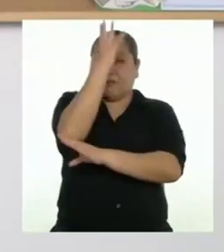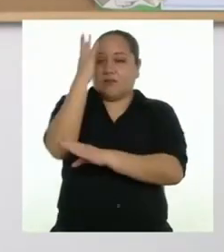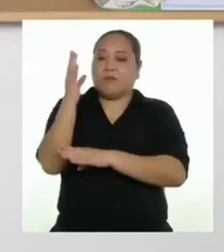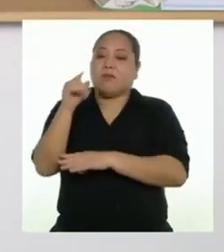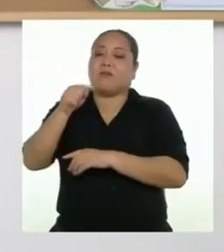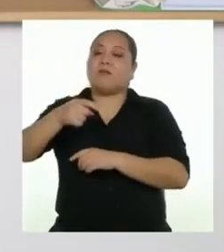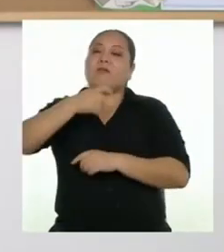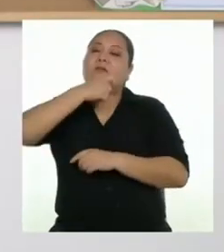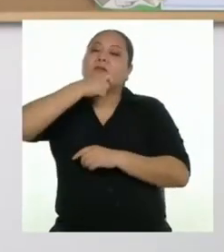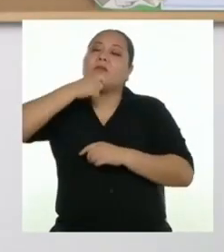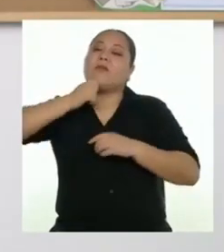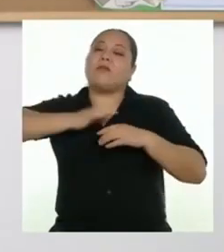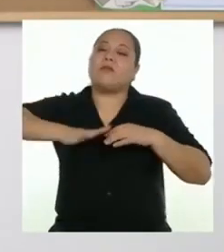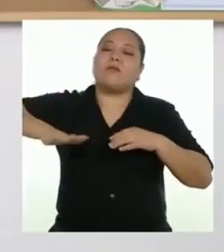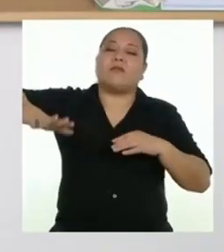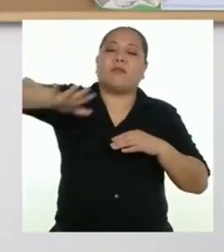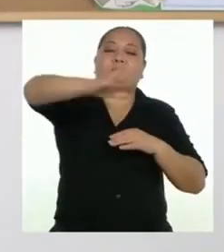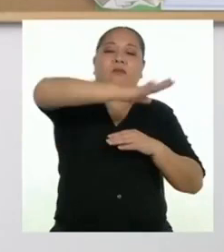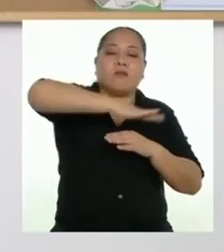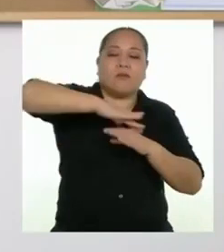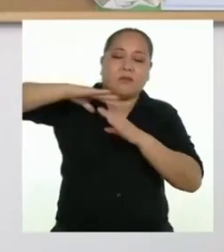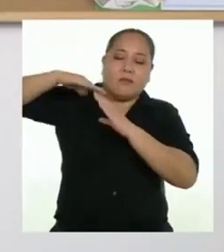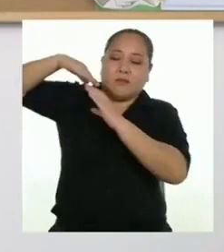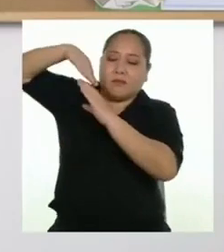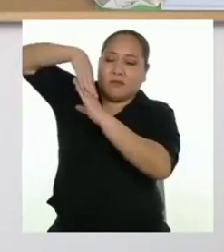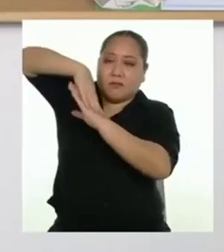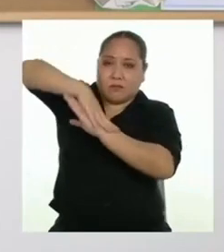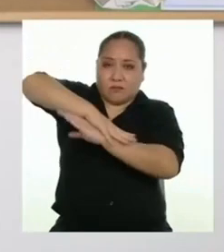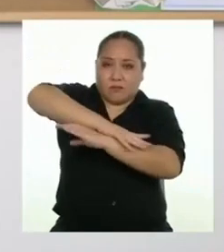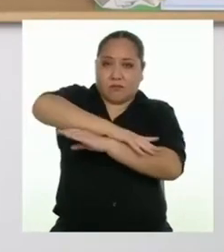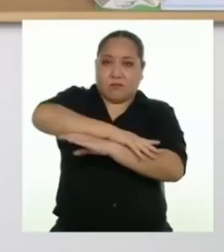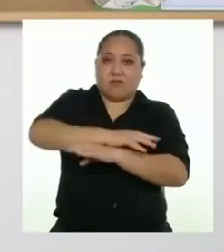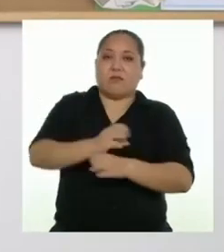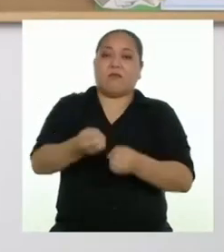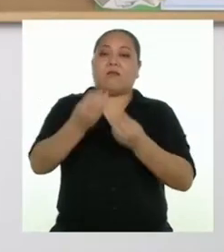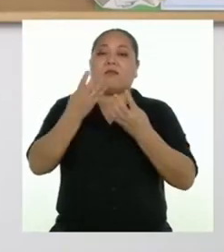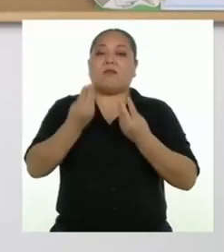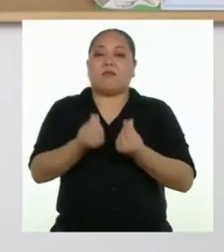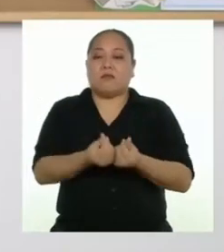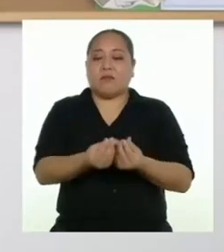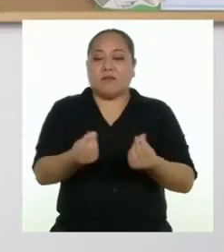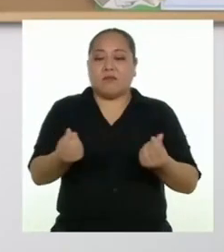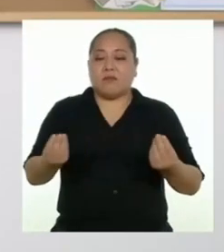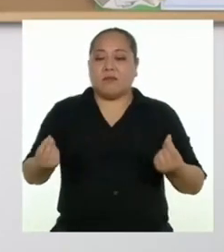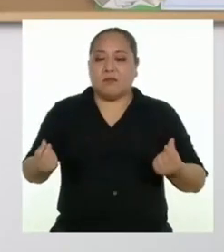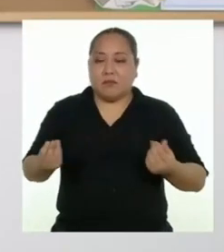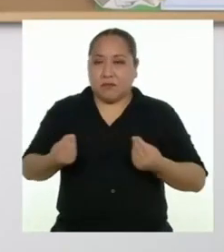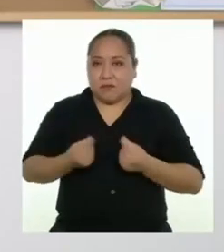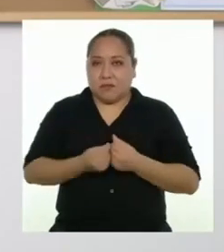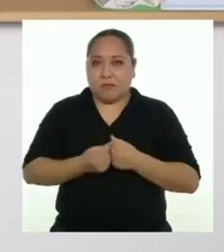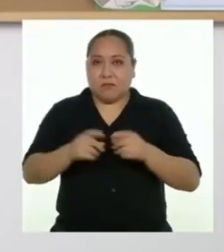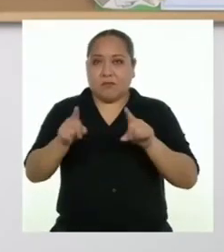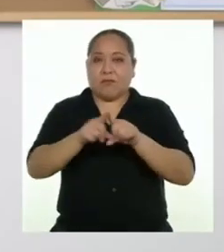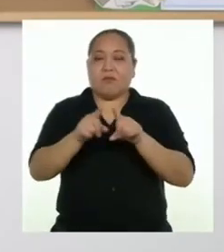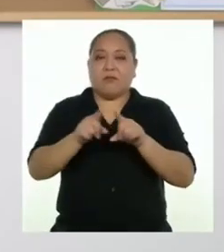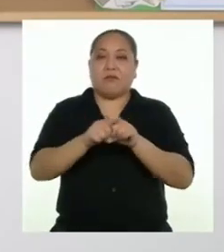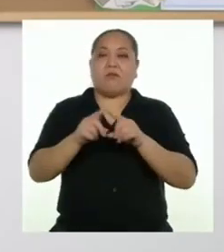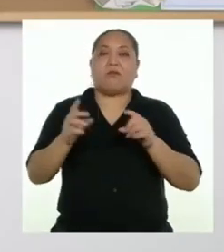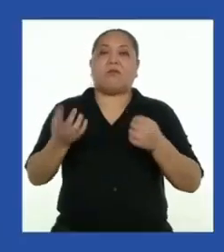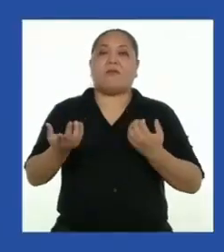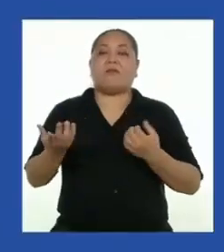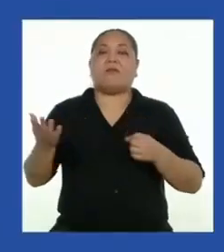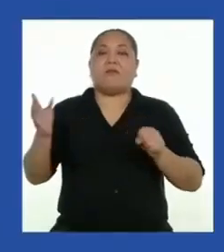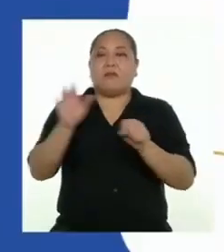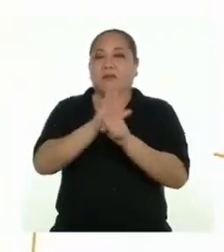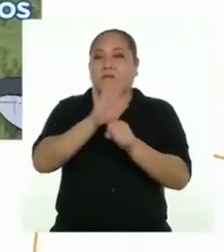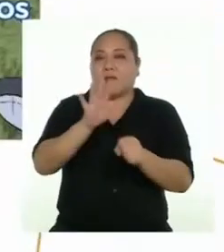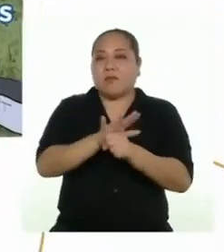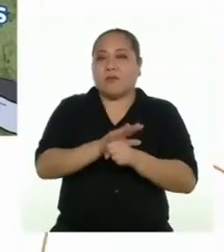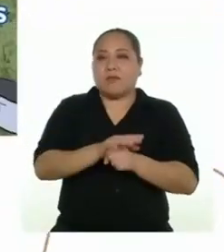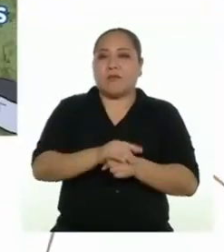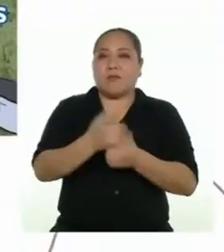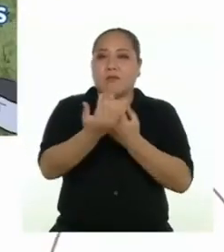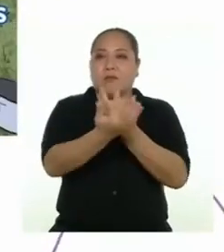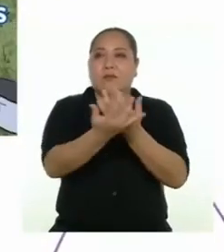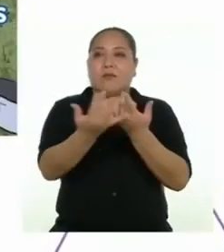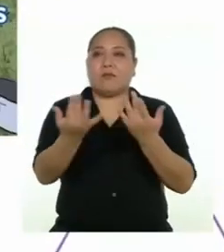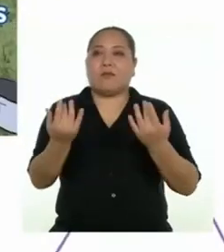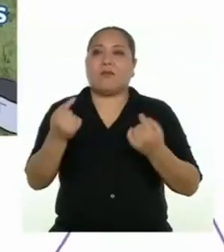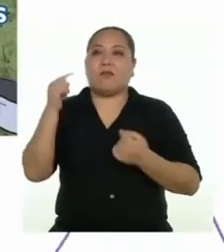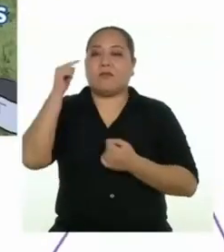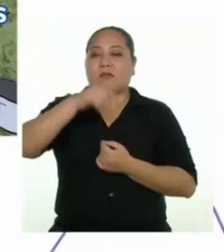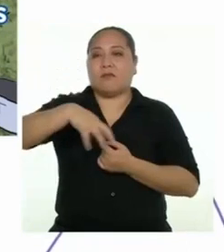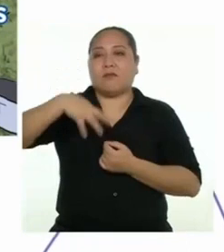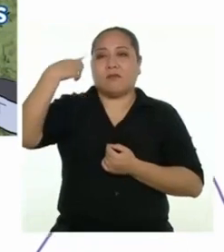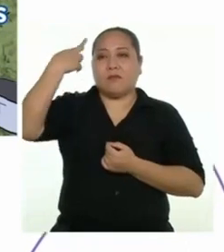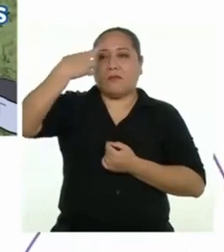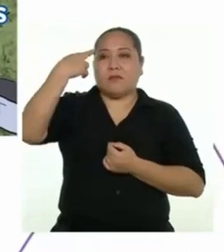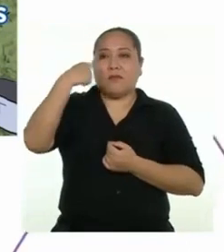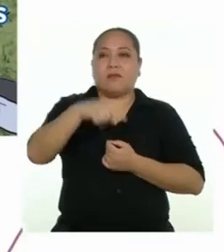desertificación de las laderas y del nivel de erosión de la tierra, así como si hay cobertura vegetal. Por